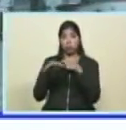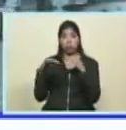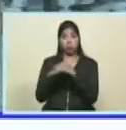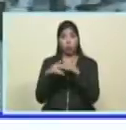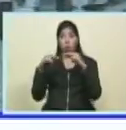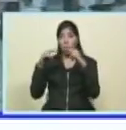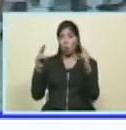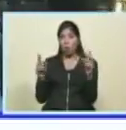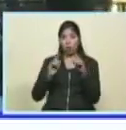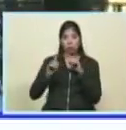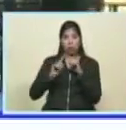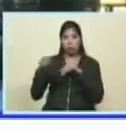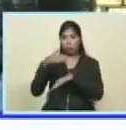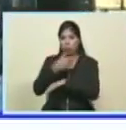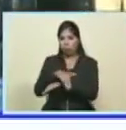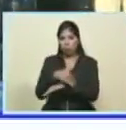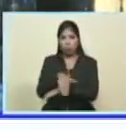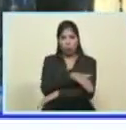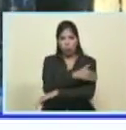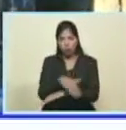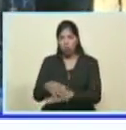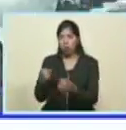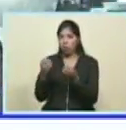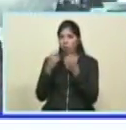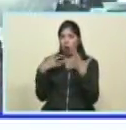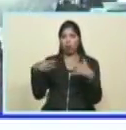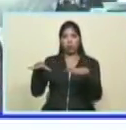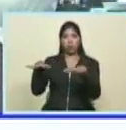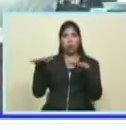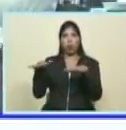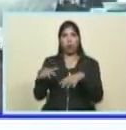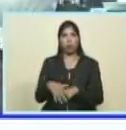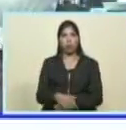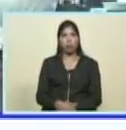Ernesto Villegas Polajat que también ha conocido el mundo